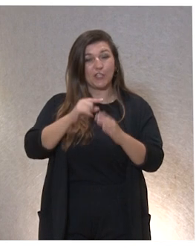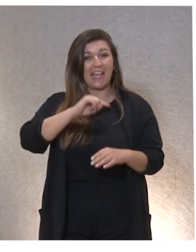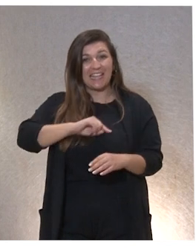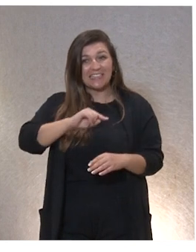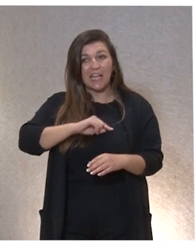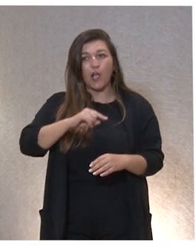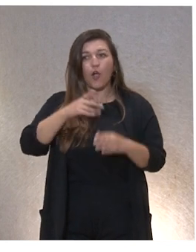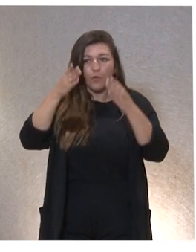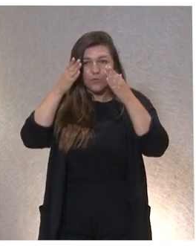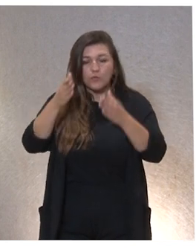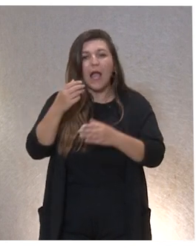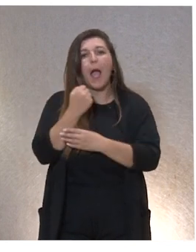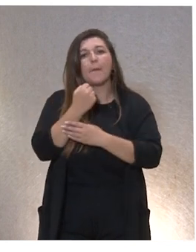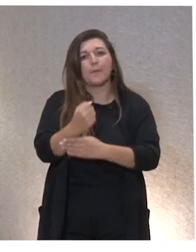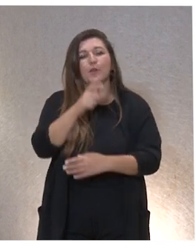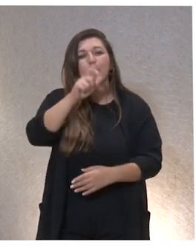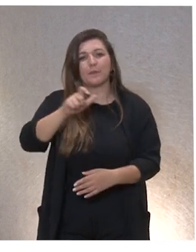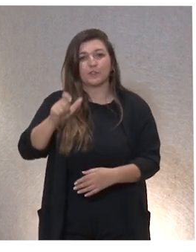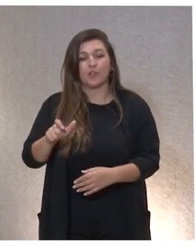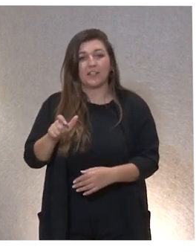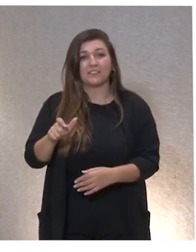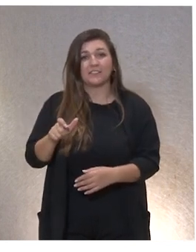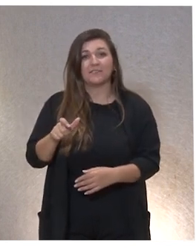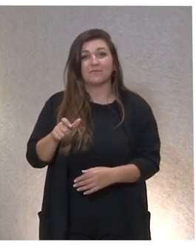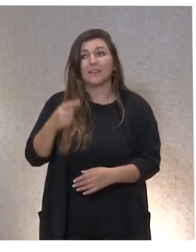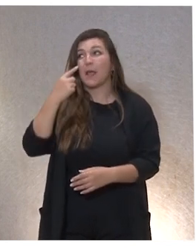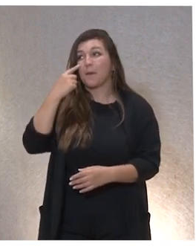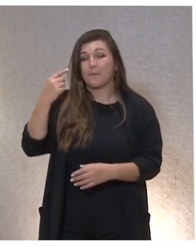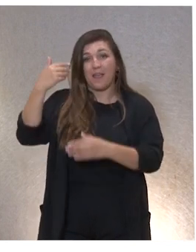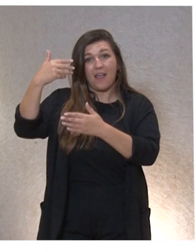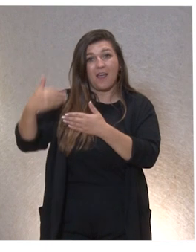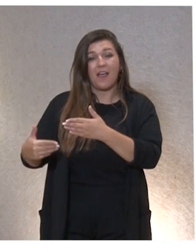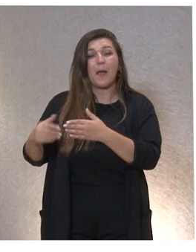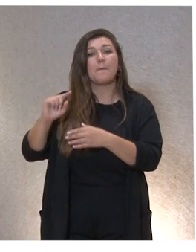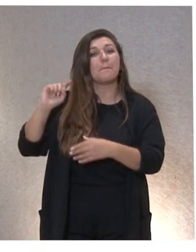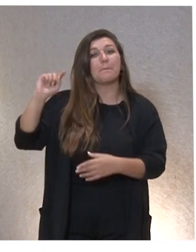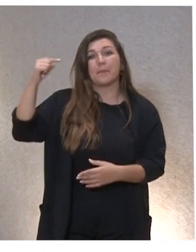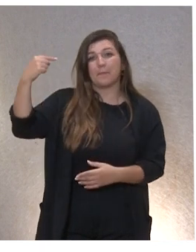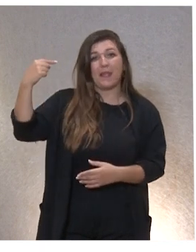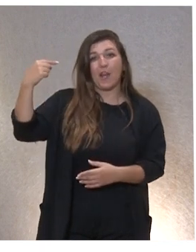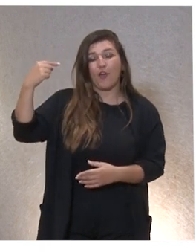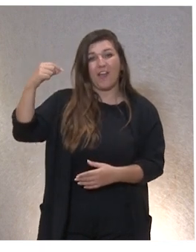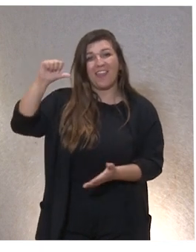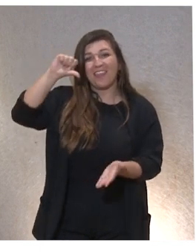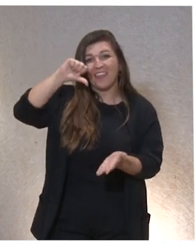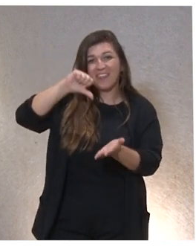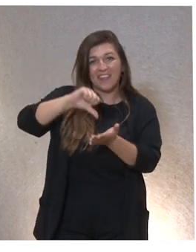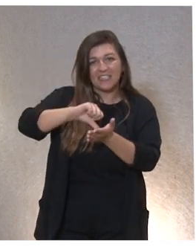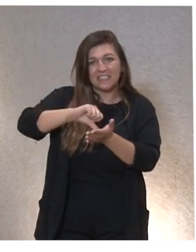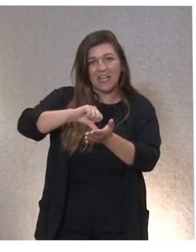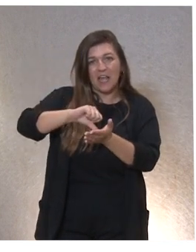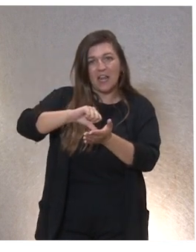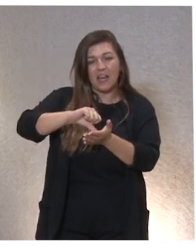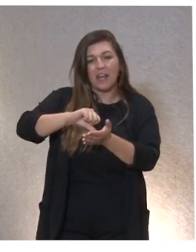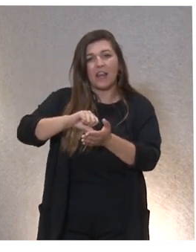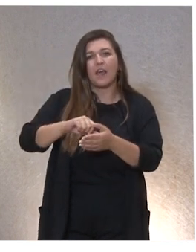concreta en el ámbito de apoyo a las personas ¿no? Y ahí tenemos como primer elemento y un elemento central en el proyecto ético el